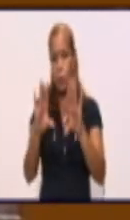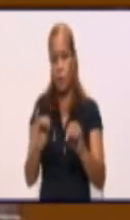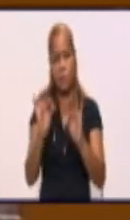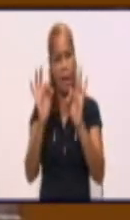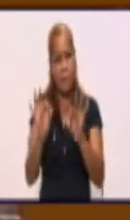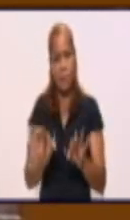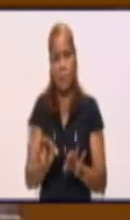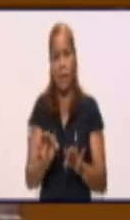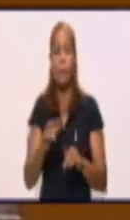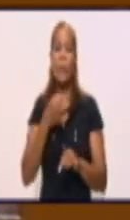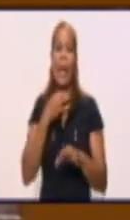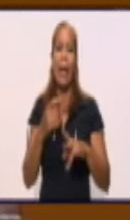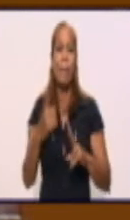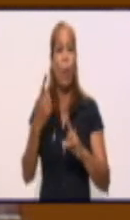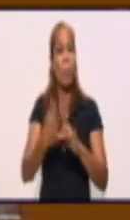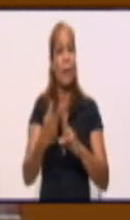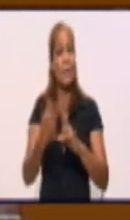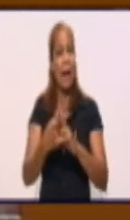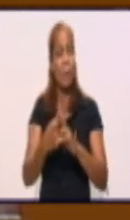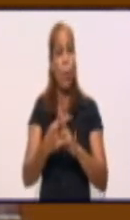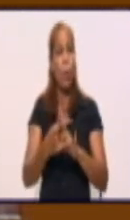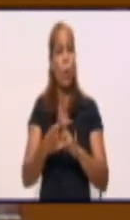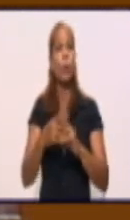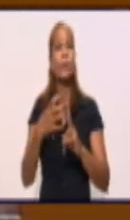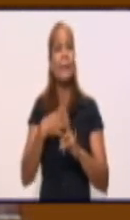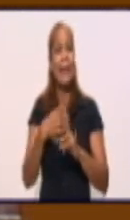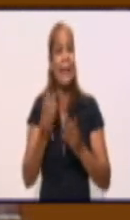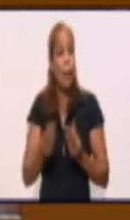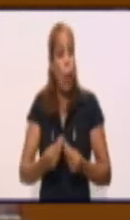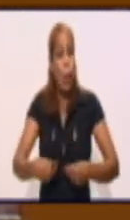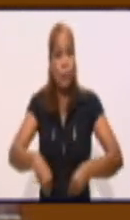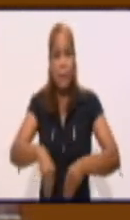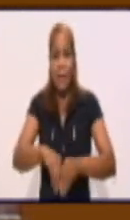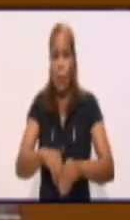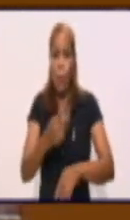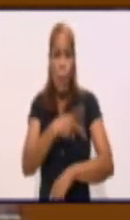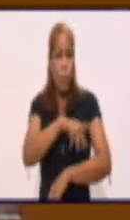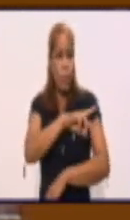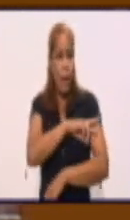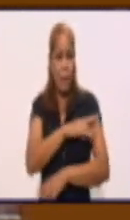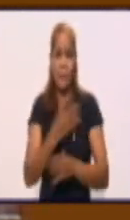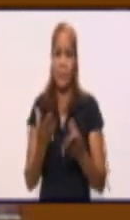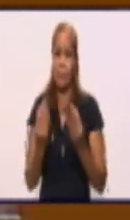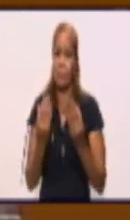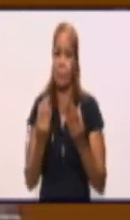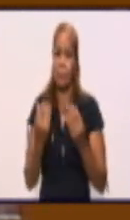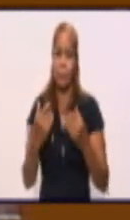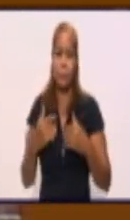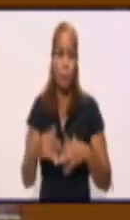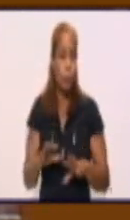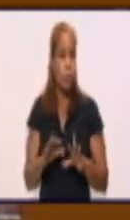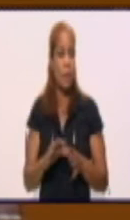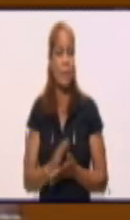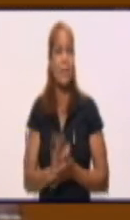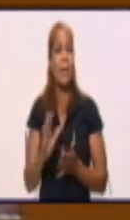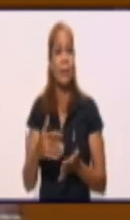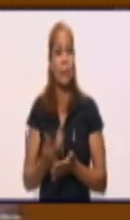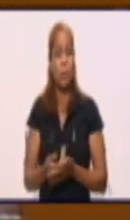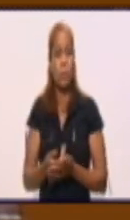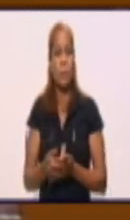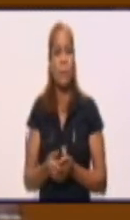consejos populares urbanos y rurales. En los consejos populares aquí rurales ha sido mínimo la cantidad de personas contagiadas.